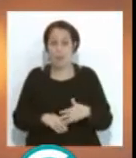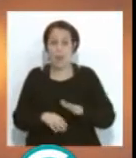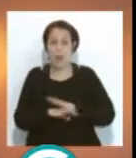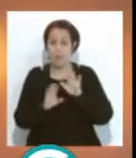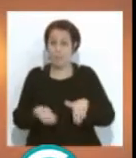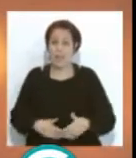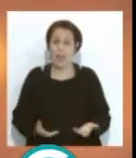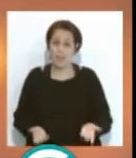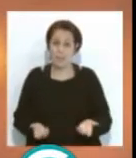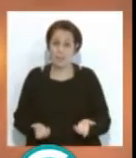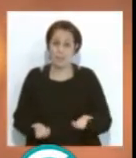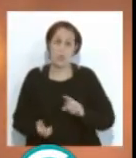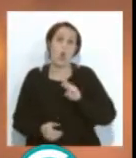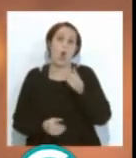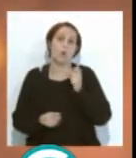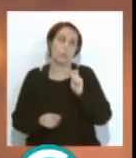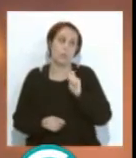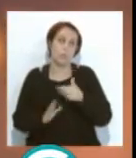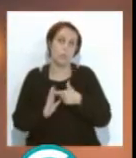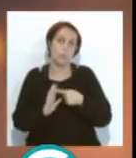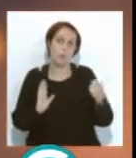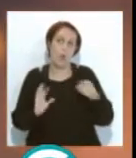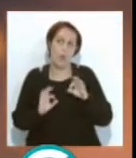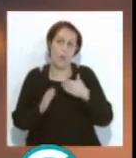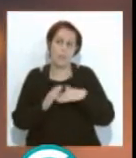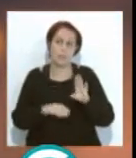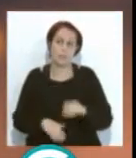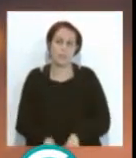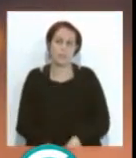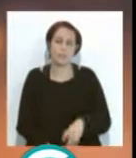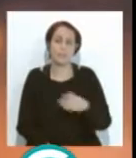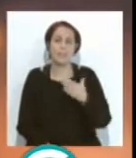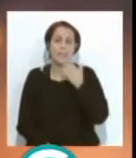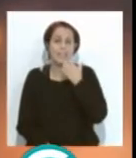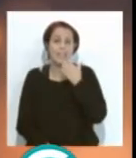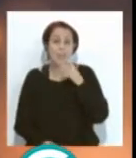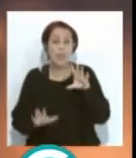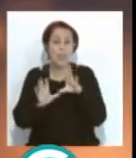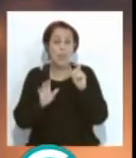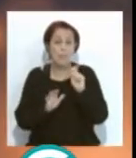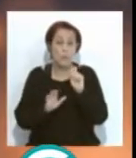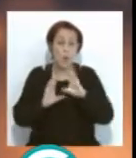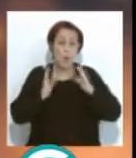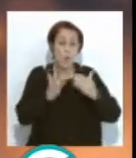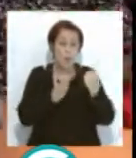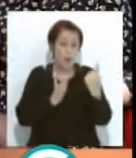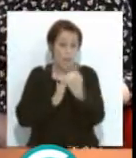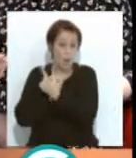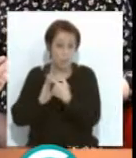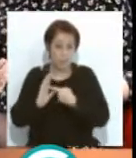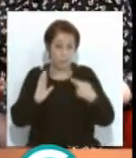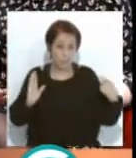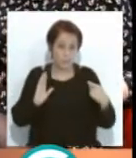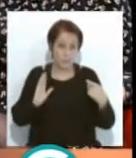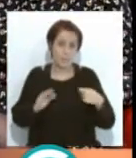final… Bueno, pero son ocho minutos que te quitan, bueno, o más. No hay manera, si te quitas diez minutos de cada agrupación y nada